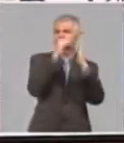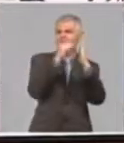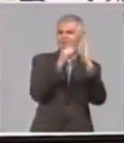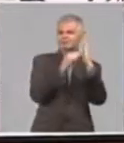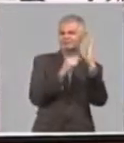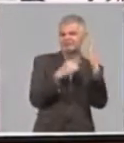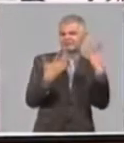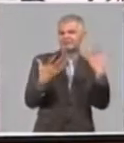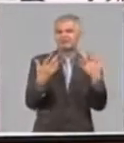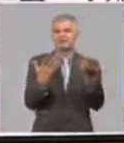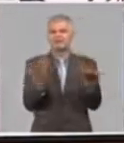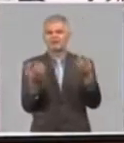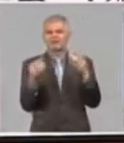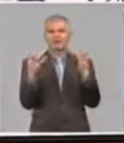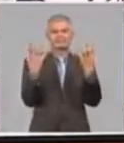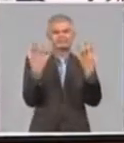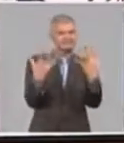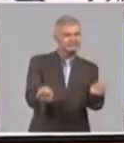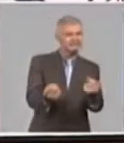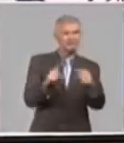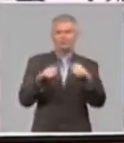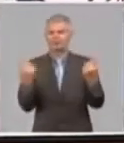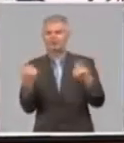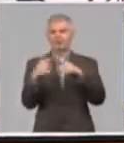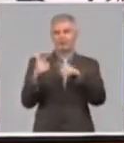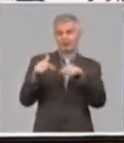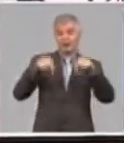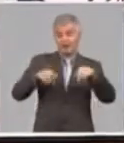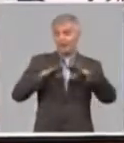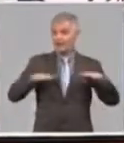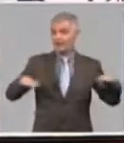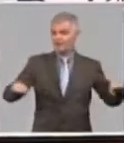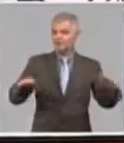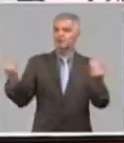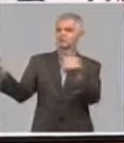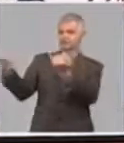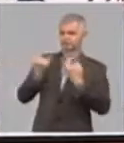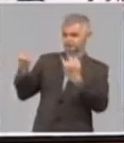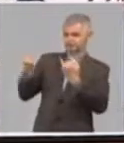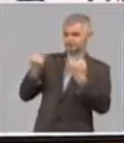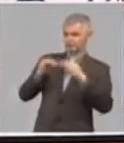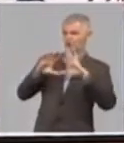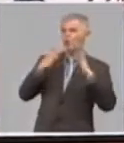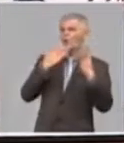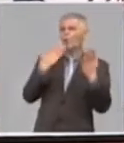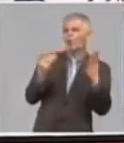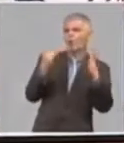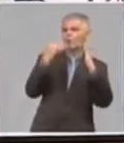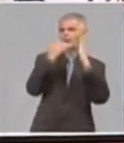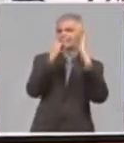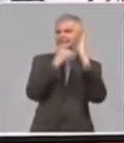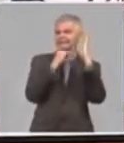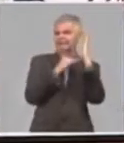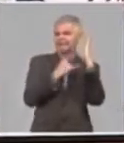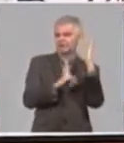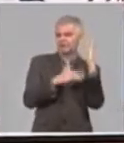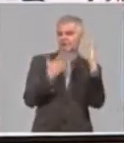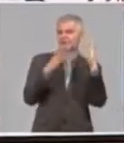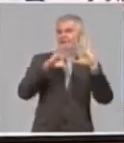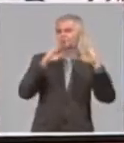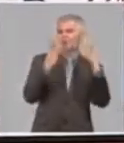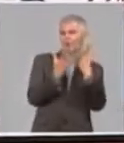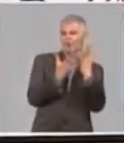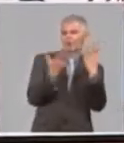ahora para esta mesa nos ha actualizado el comportamiento de los indicadores, digamos,